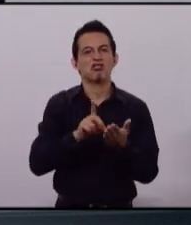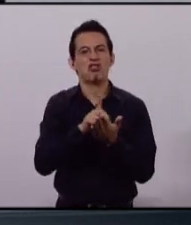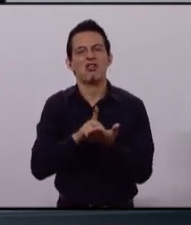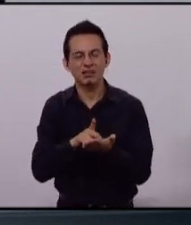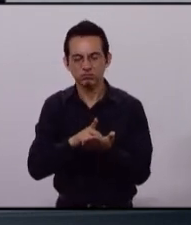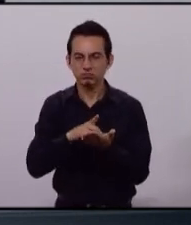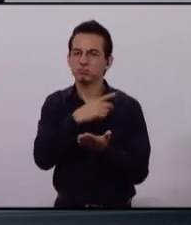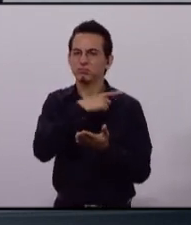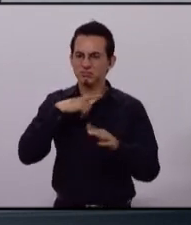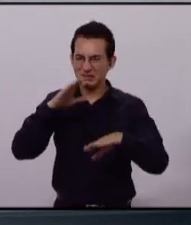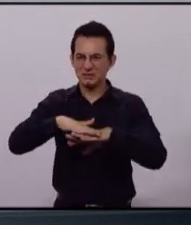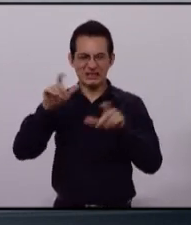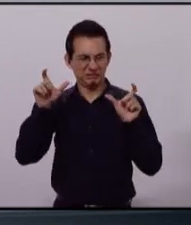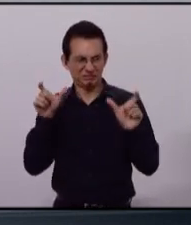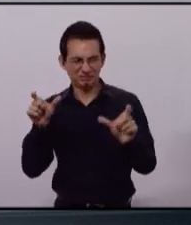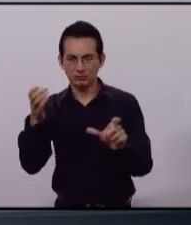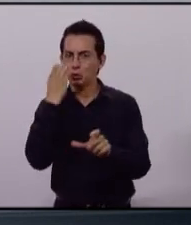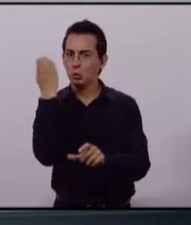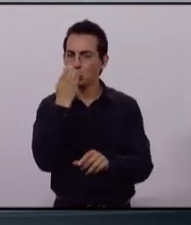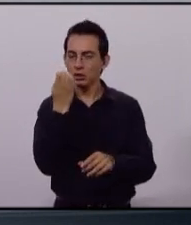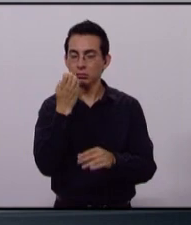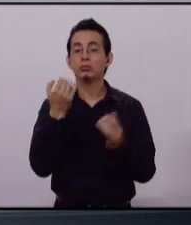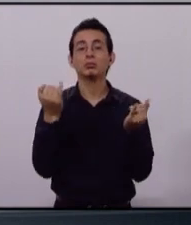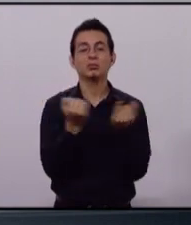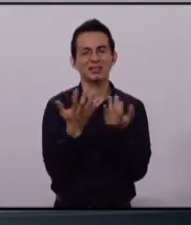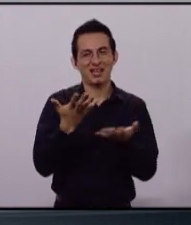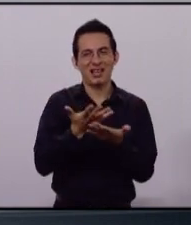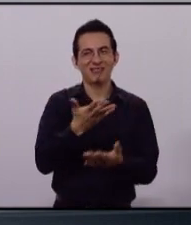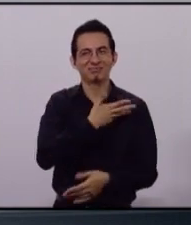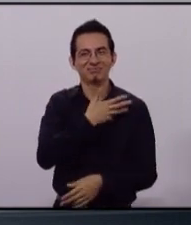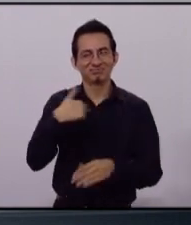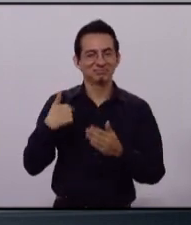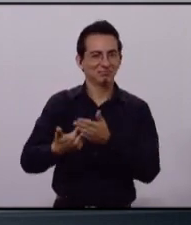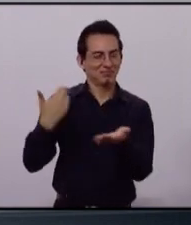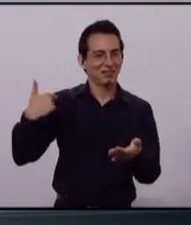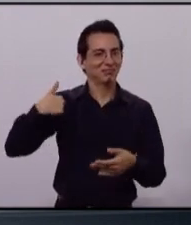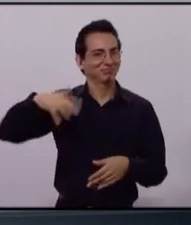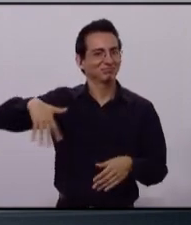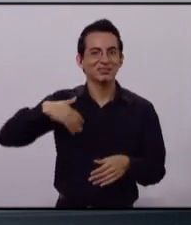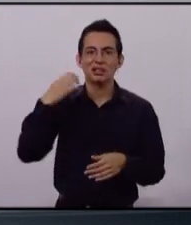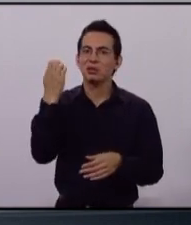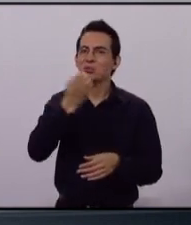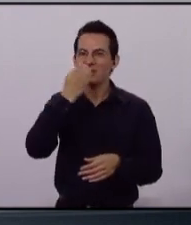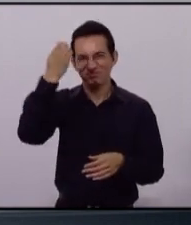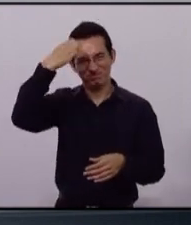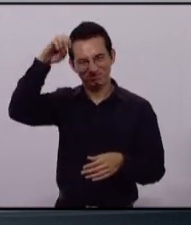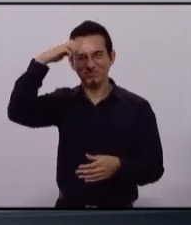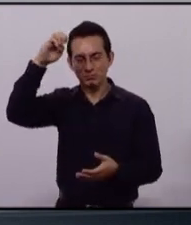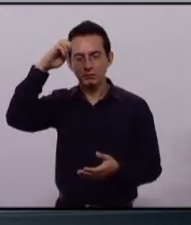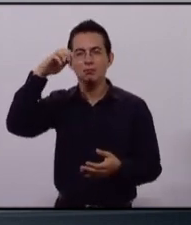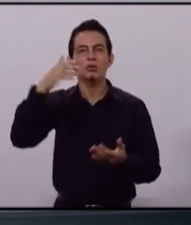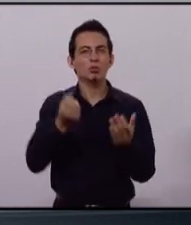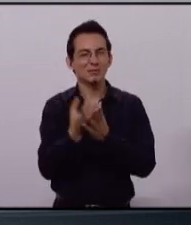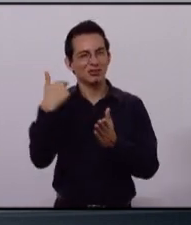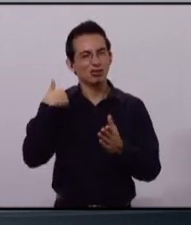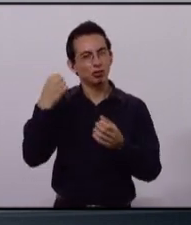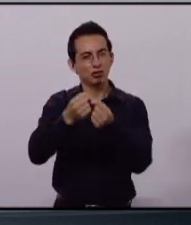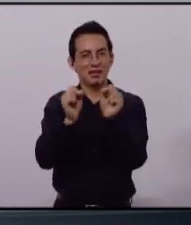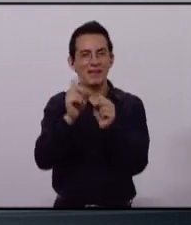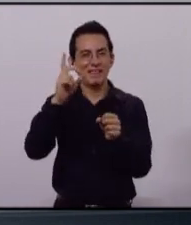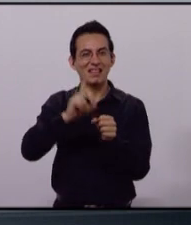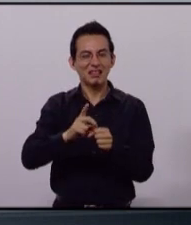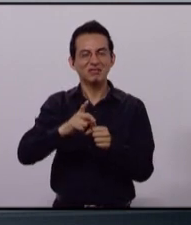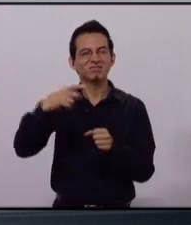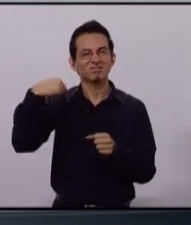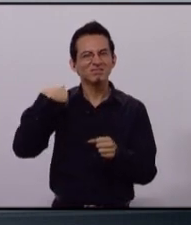de aumentar la vigilancia en las escuelas. Basado en la experiencia, trabajaré con la sociedad para diseñar un modelo de prevención